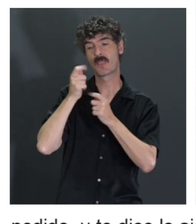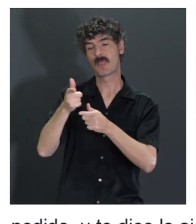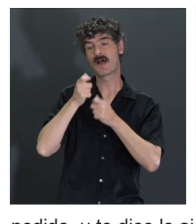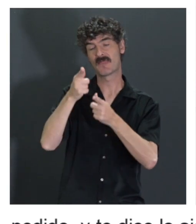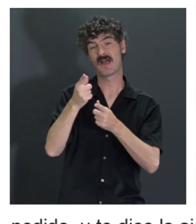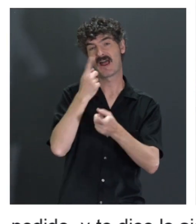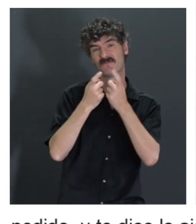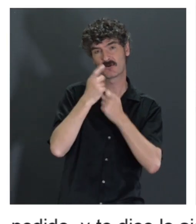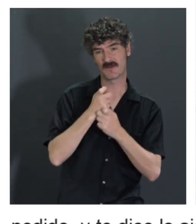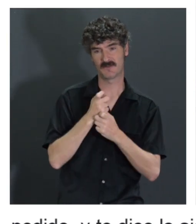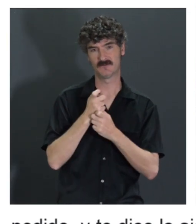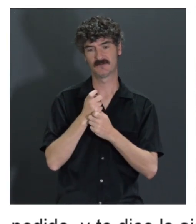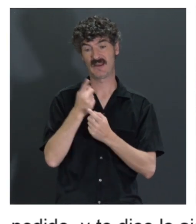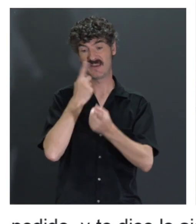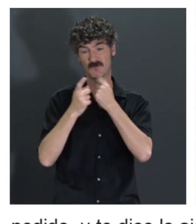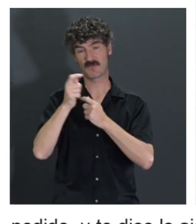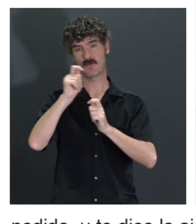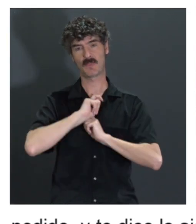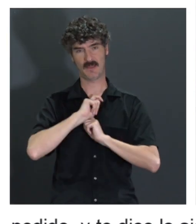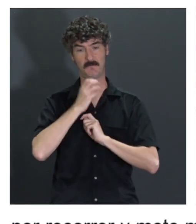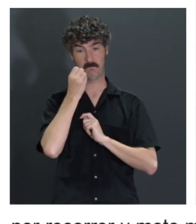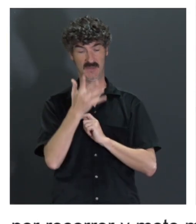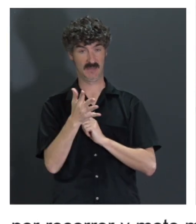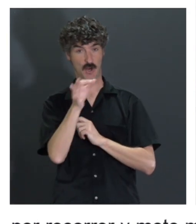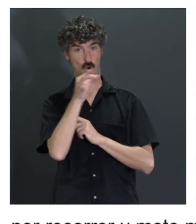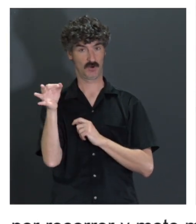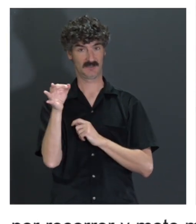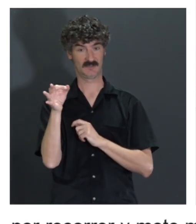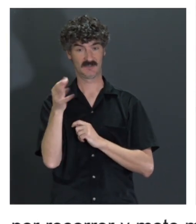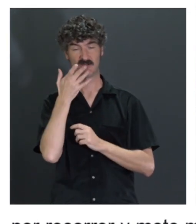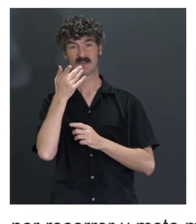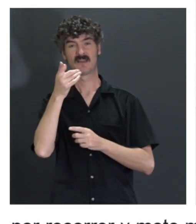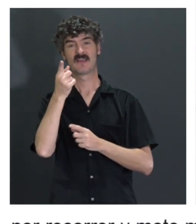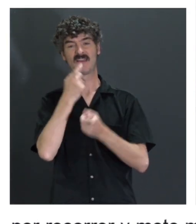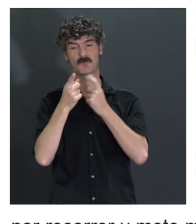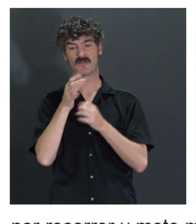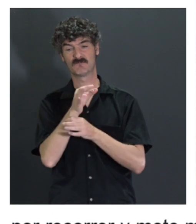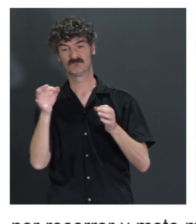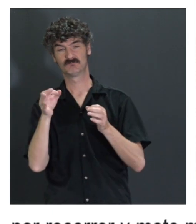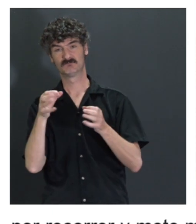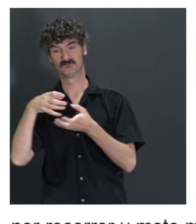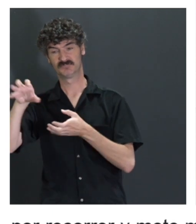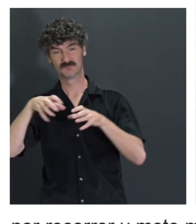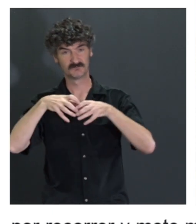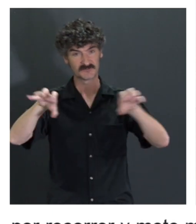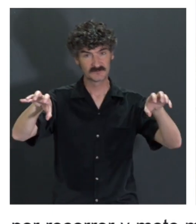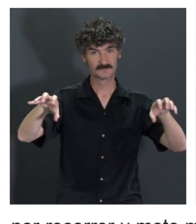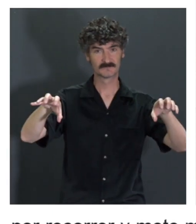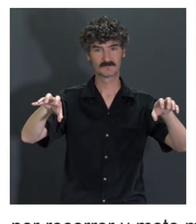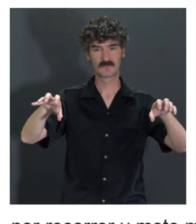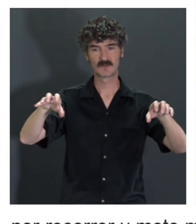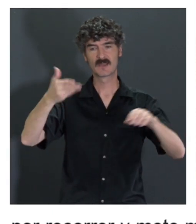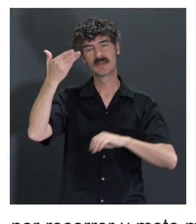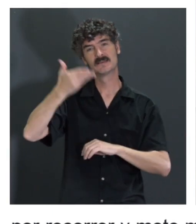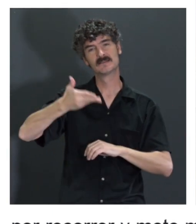esa información, al final es la información que te va a dar y si esa información contiene sesgos, te los va a dar. Por eso, es muy